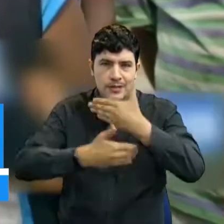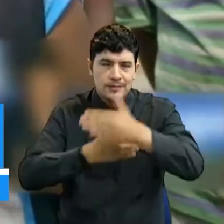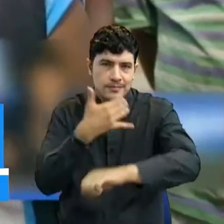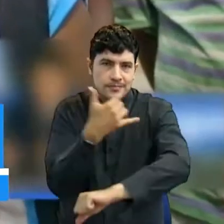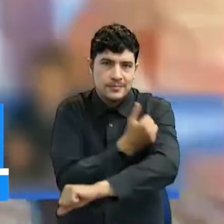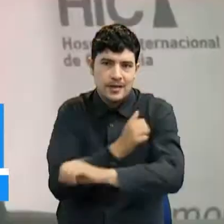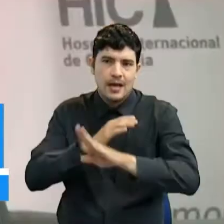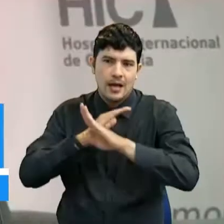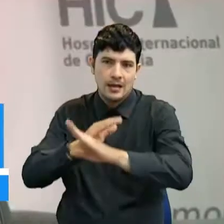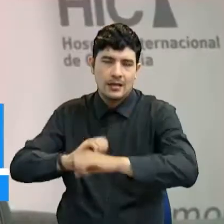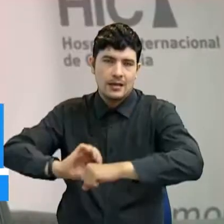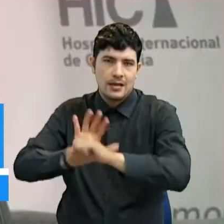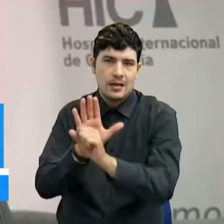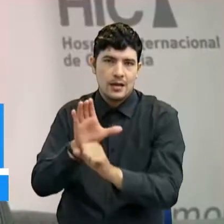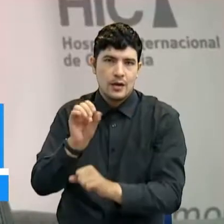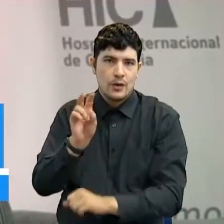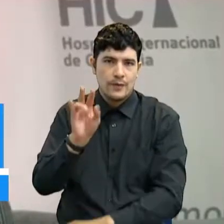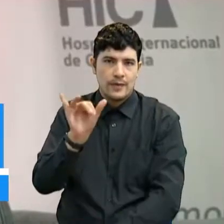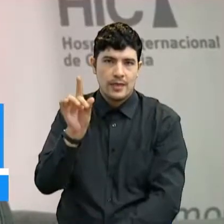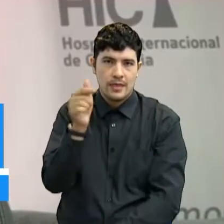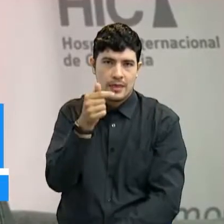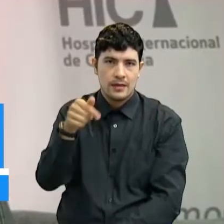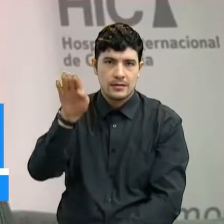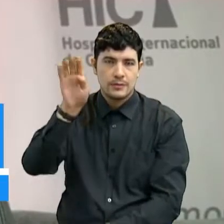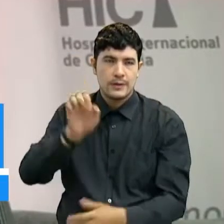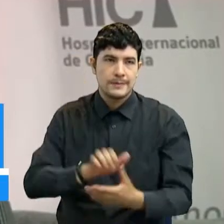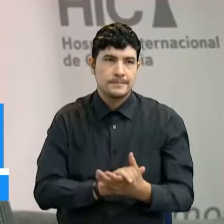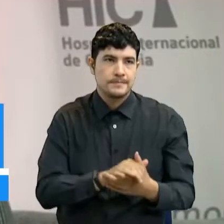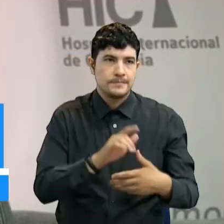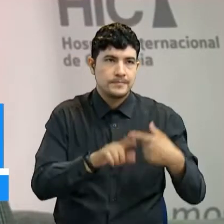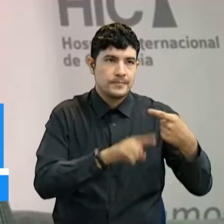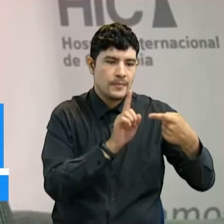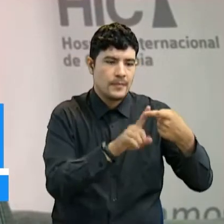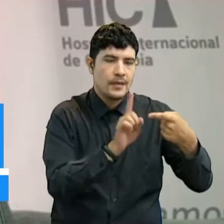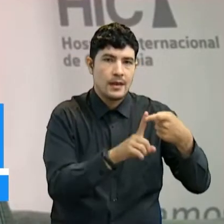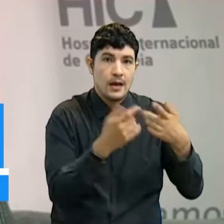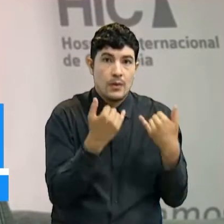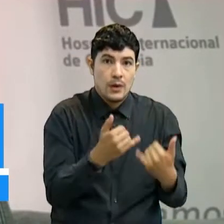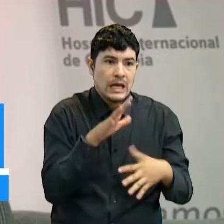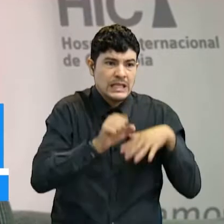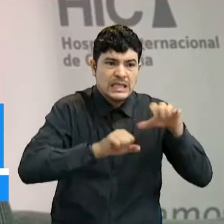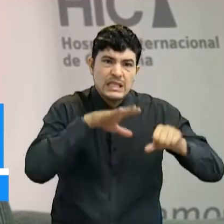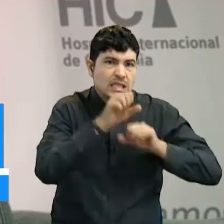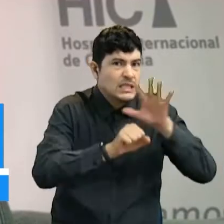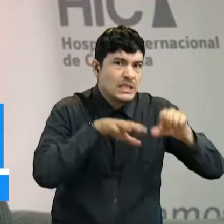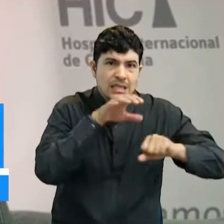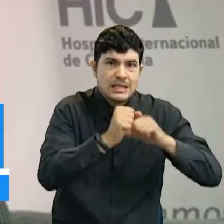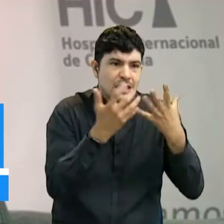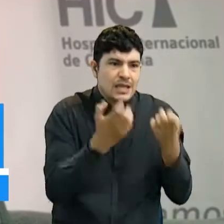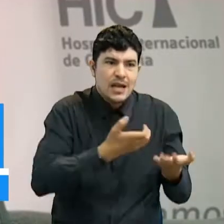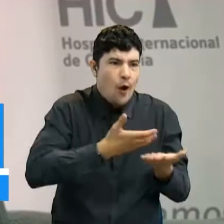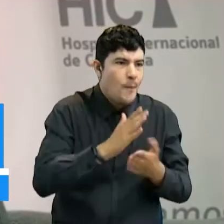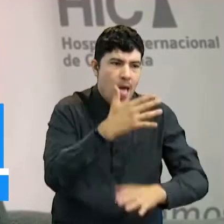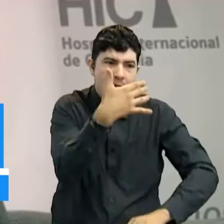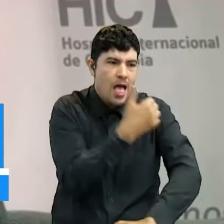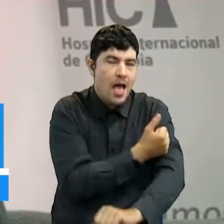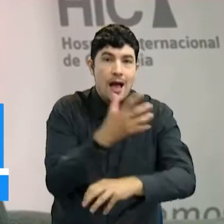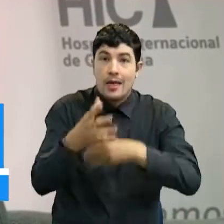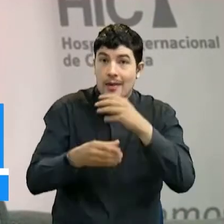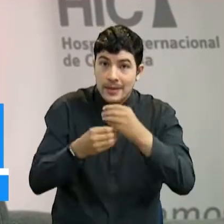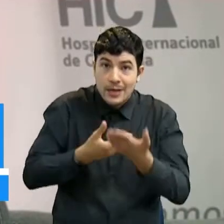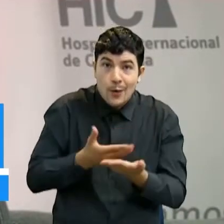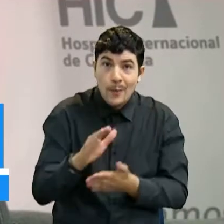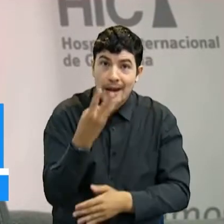en todo el país. Tiene dos inconvenientes. Uno, la rapiña mundial que hay por las vacunas y conseguir 30 millones de